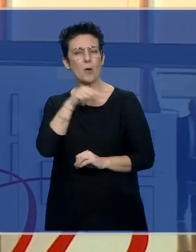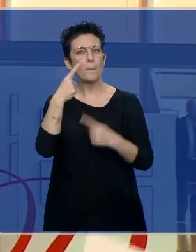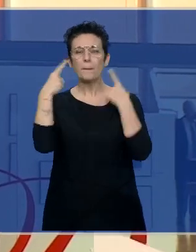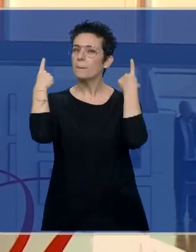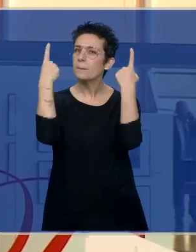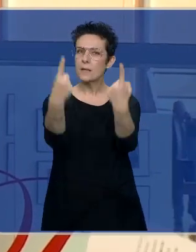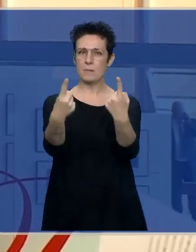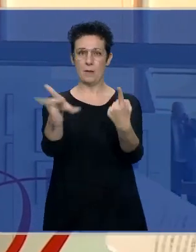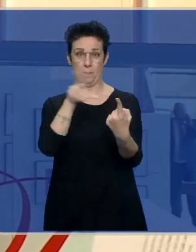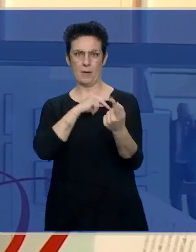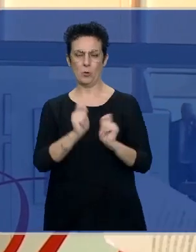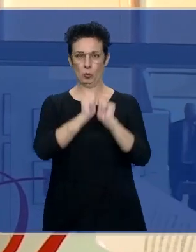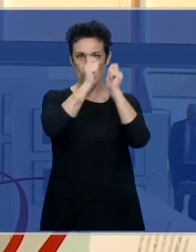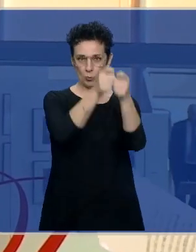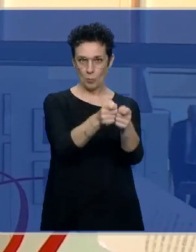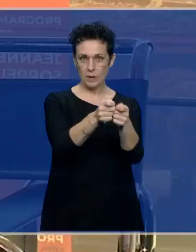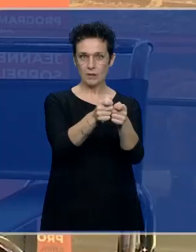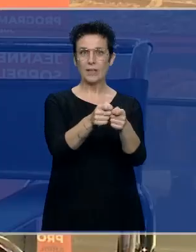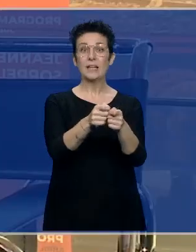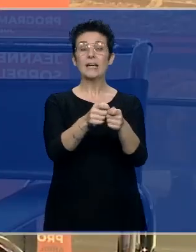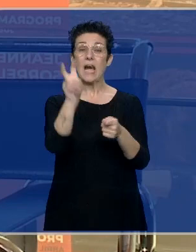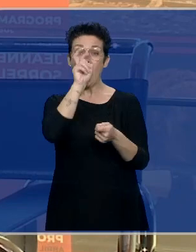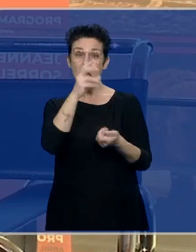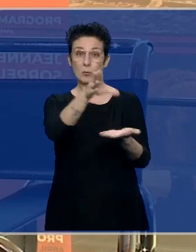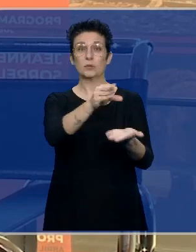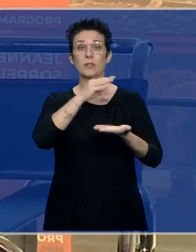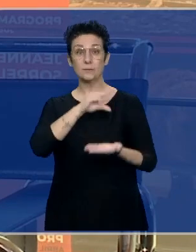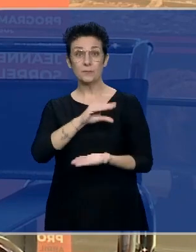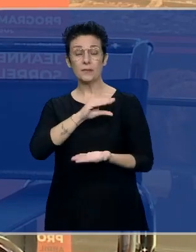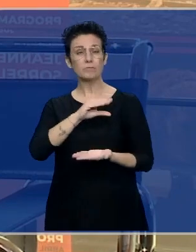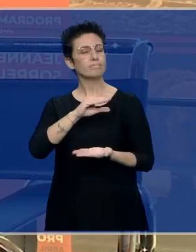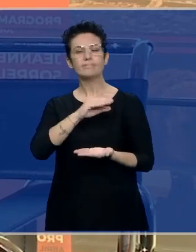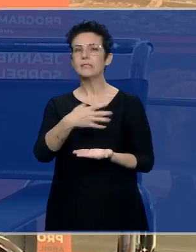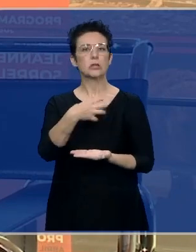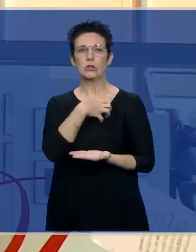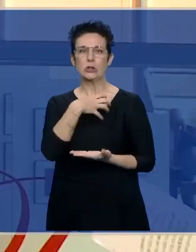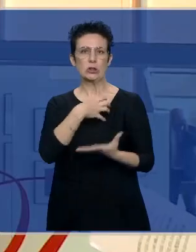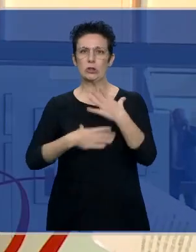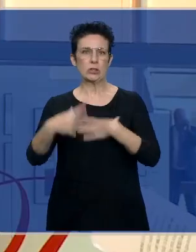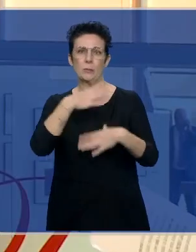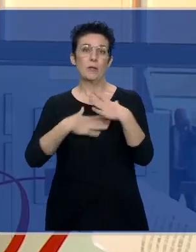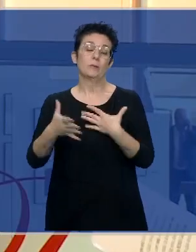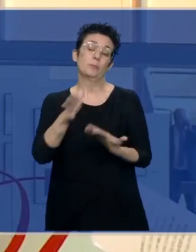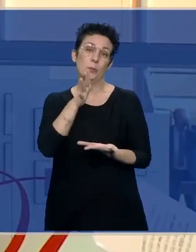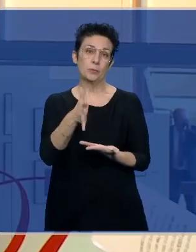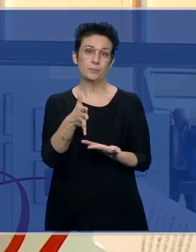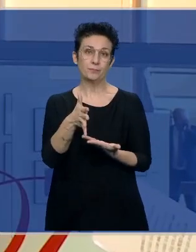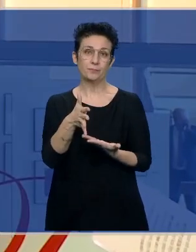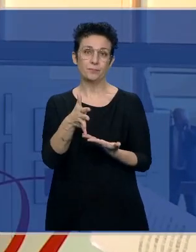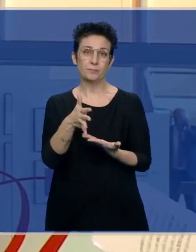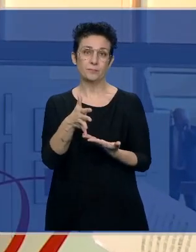entre la concesión del premio y la recogida, no va a poder estar, porque el caso de Fernando, que yo tuve